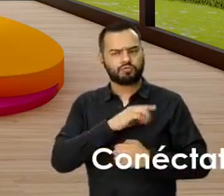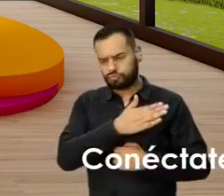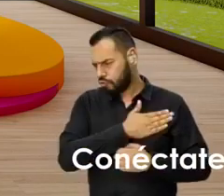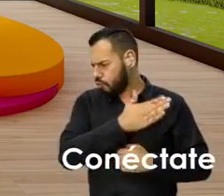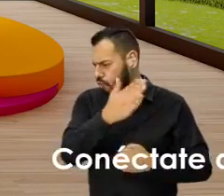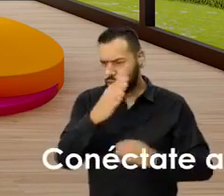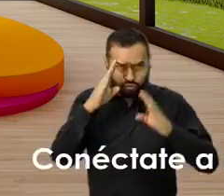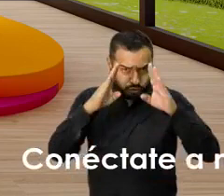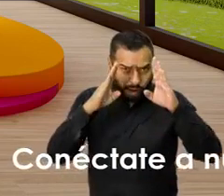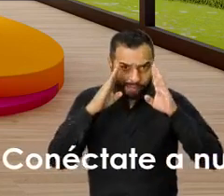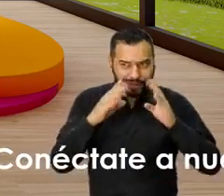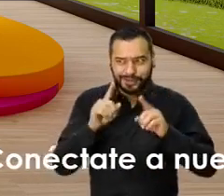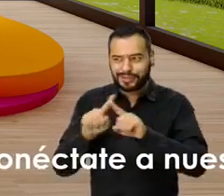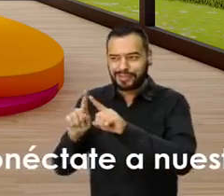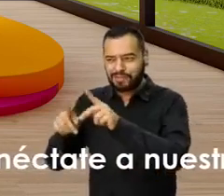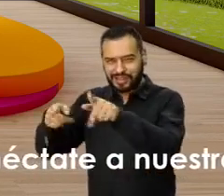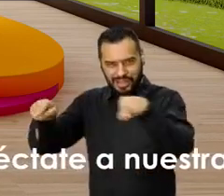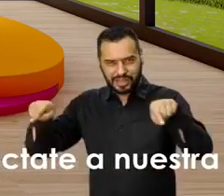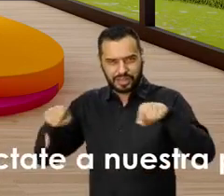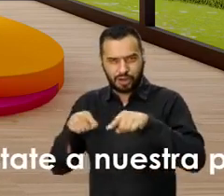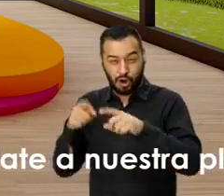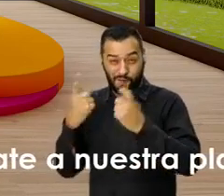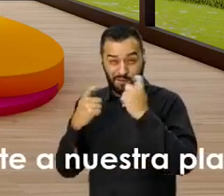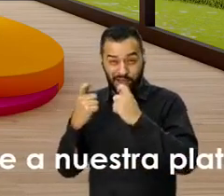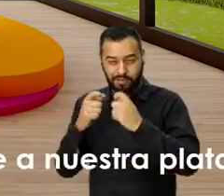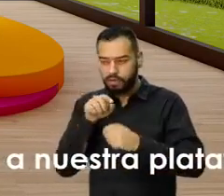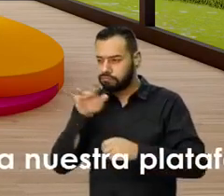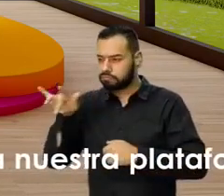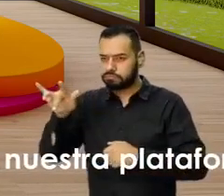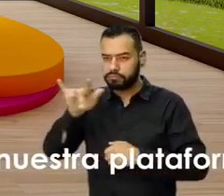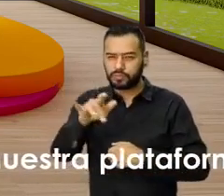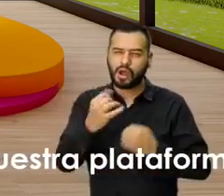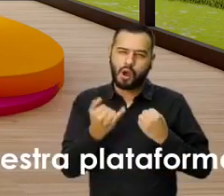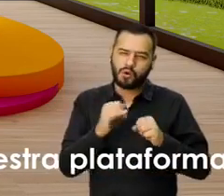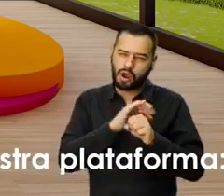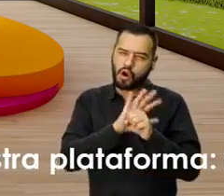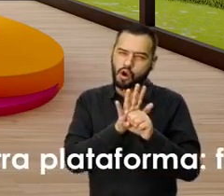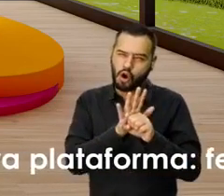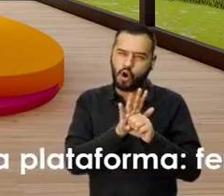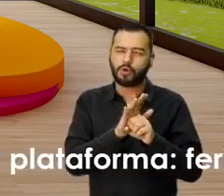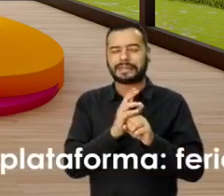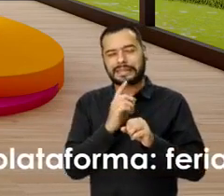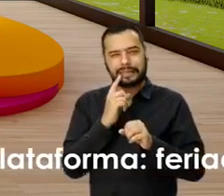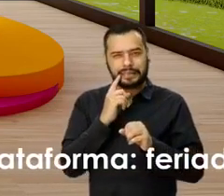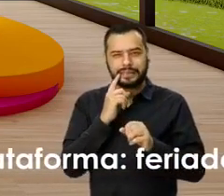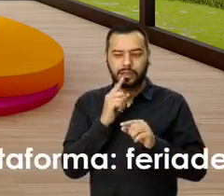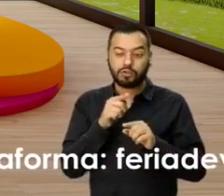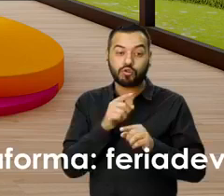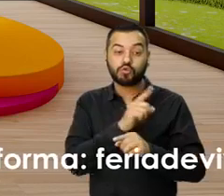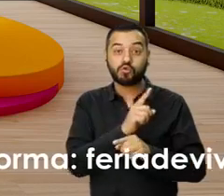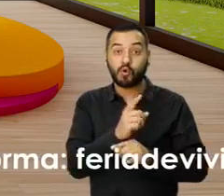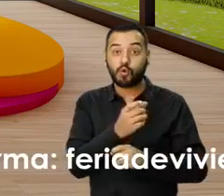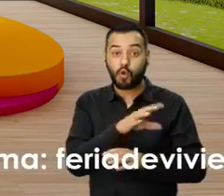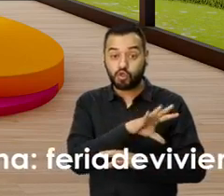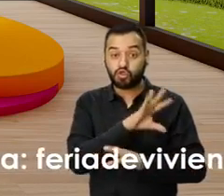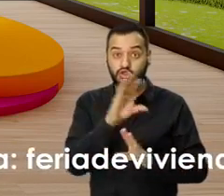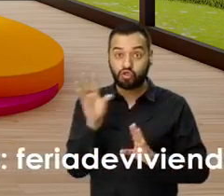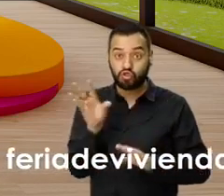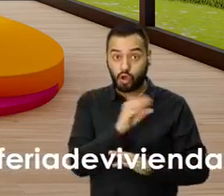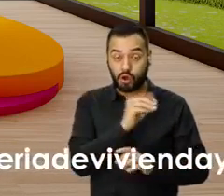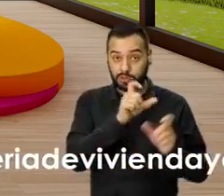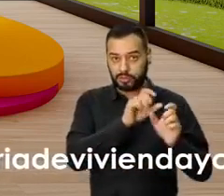placer atenderlos en las salas de ventas, que deben tener en cuenta que por pandemia tenemos una parte de aforos, y que también